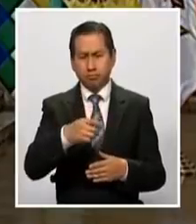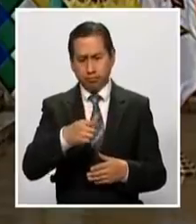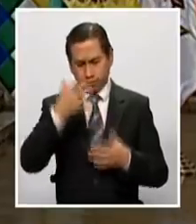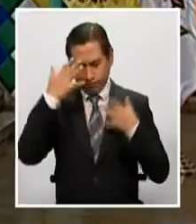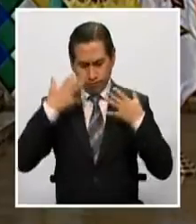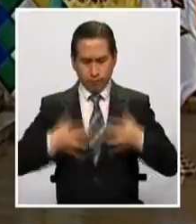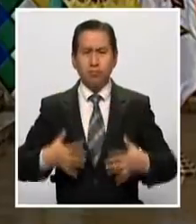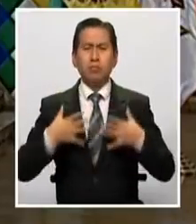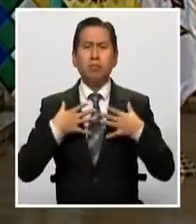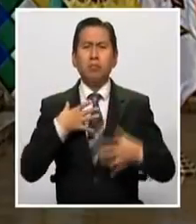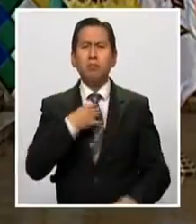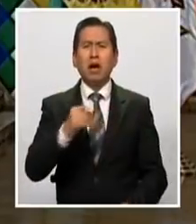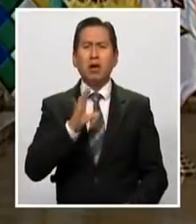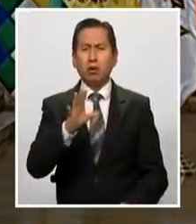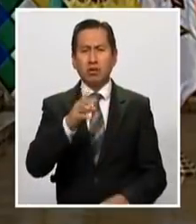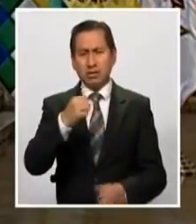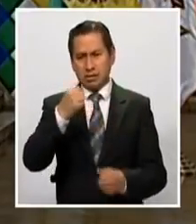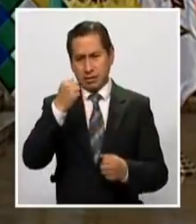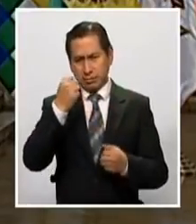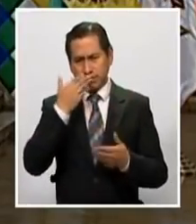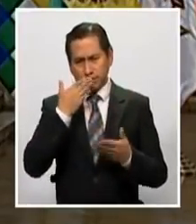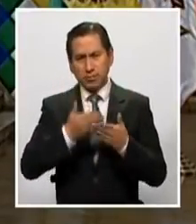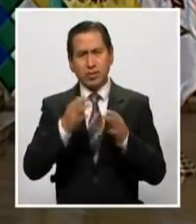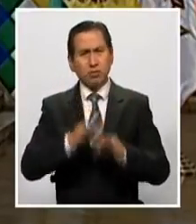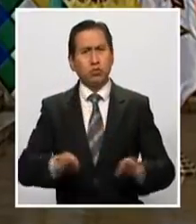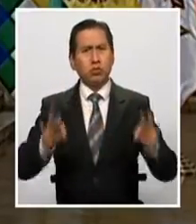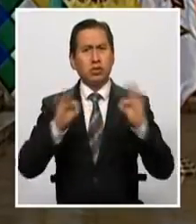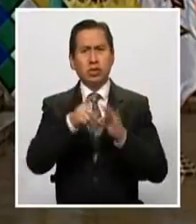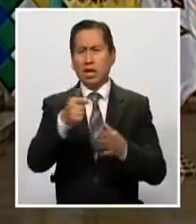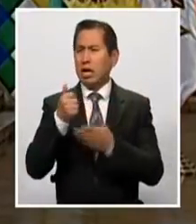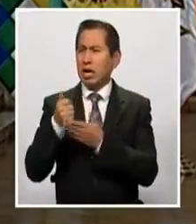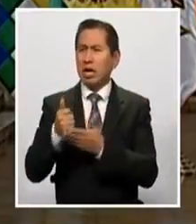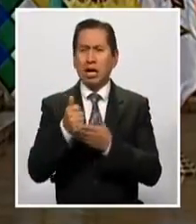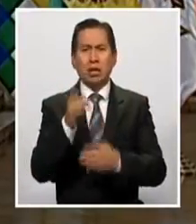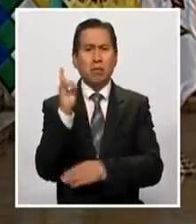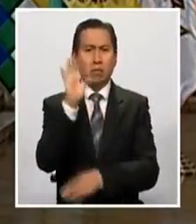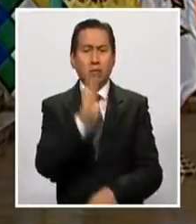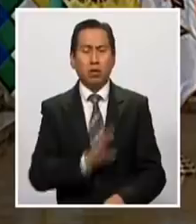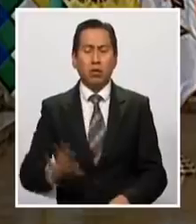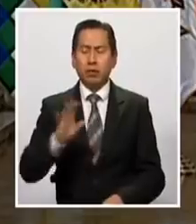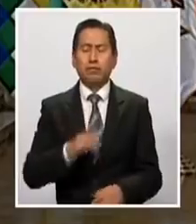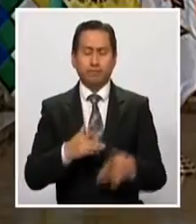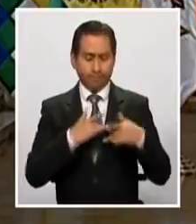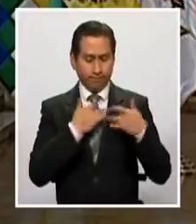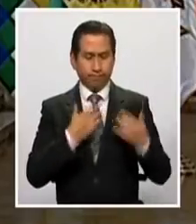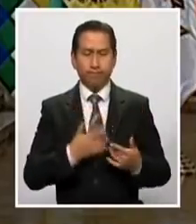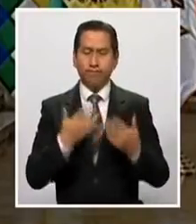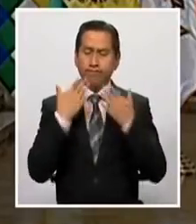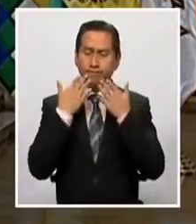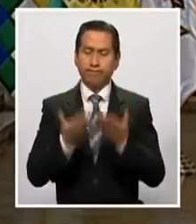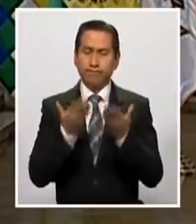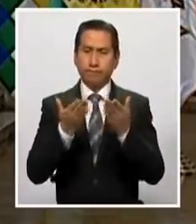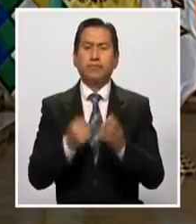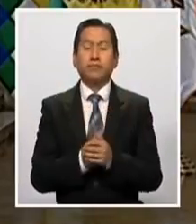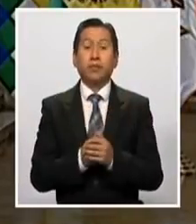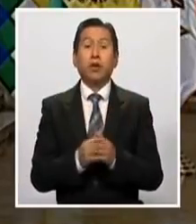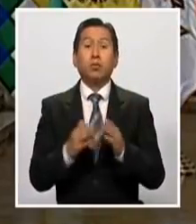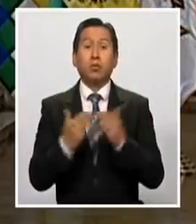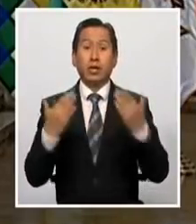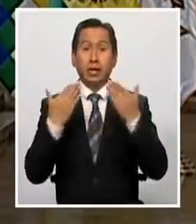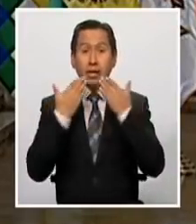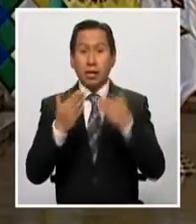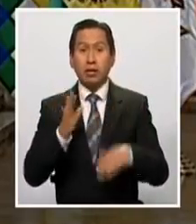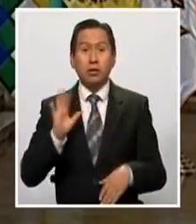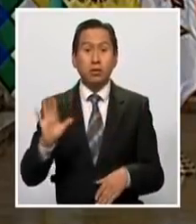blanco que cada día están ayudando en todo el país. Les agradezco de corazón. Muchas gracias a la